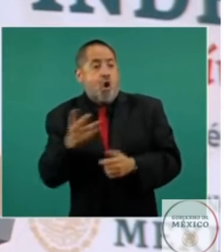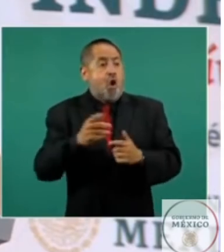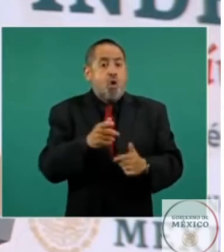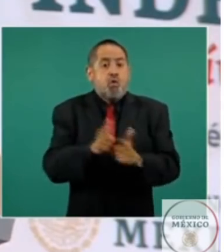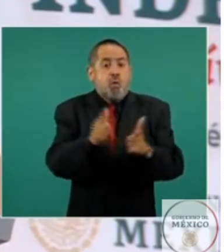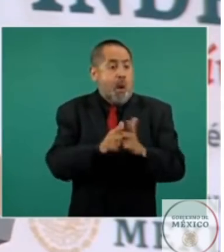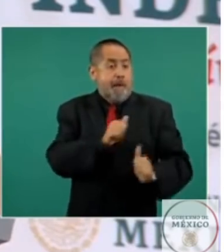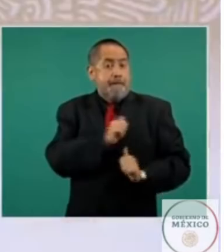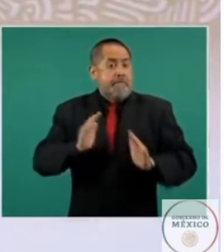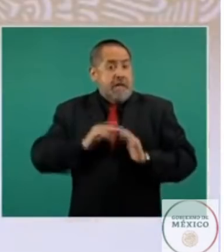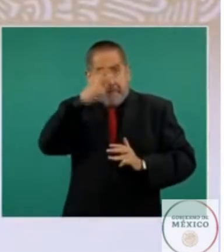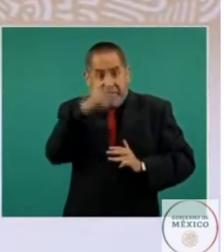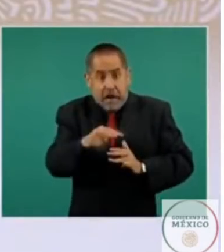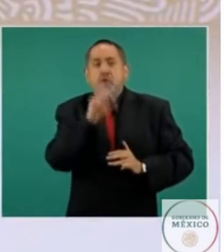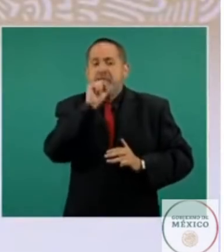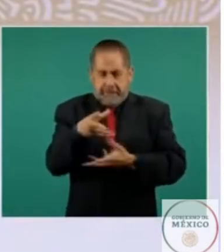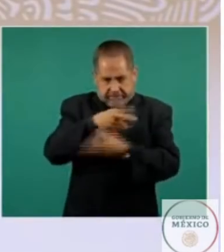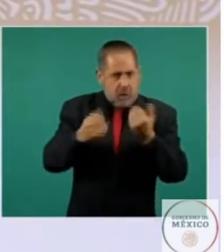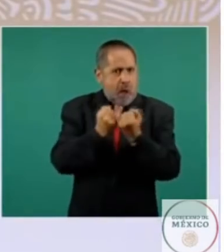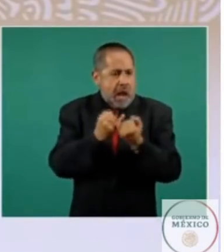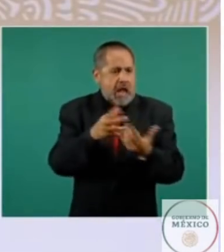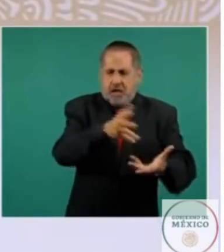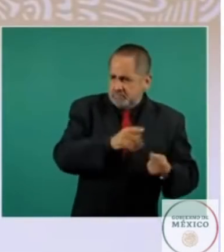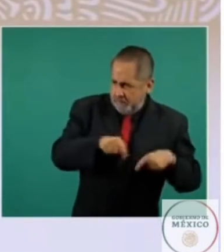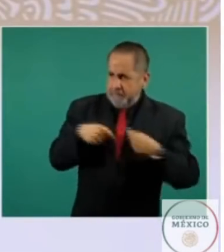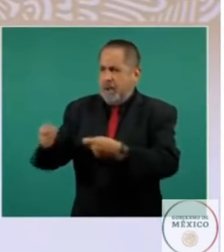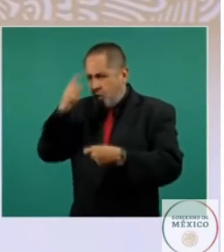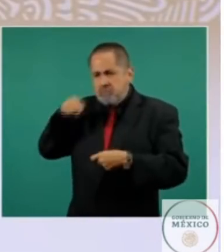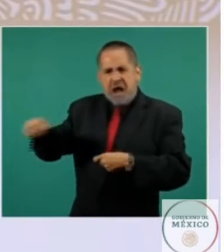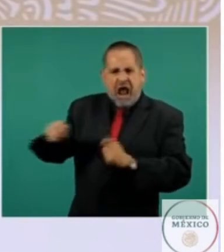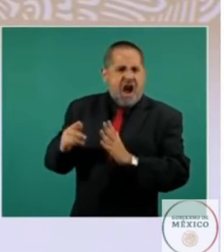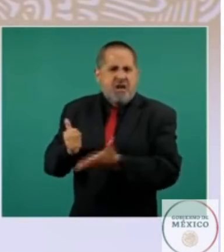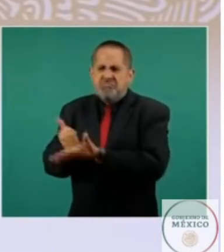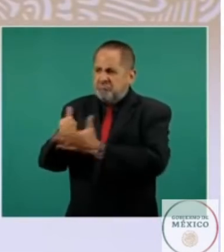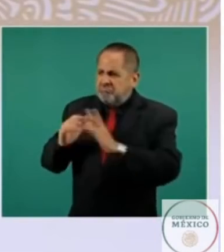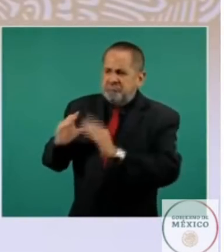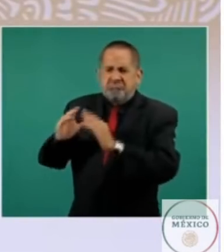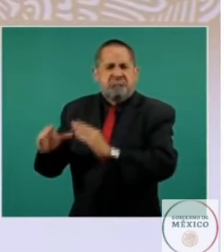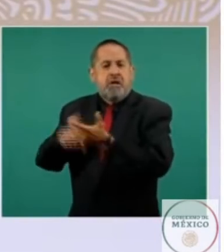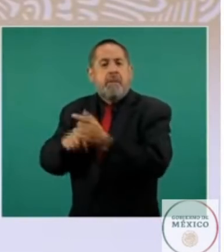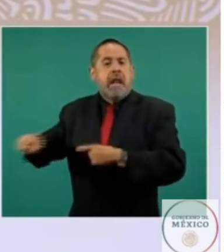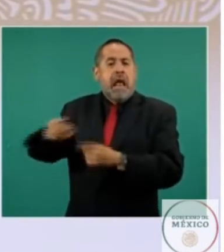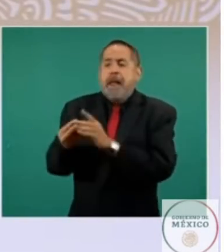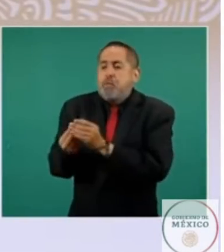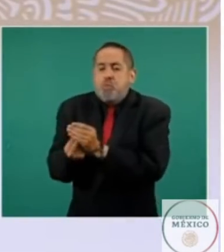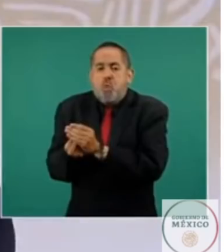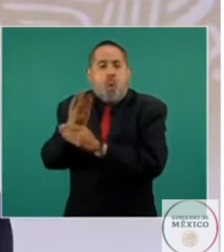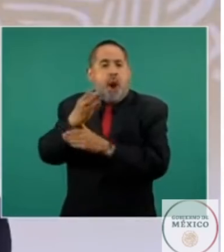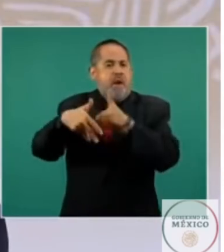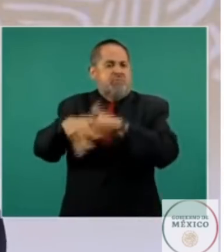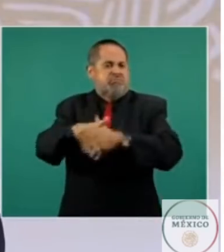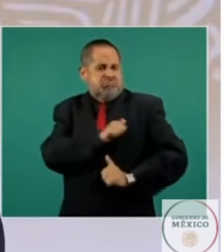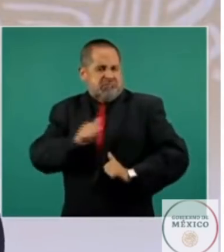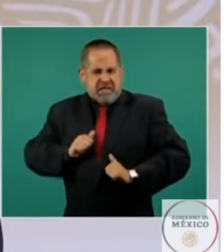mexicanos para contribuir a la formación y entrenamiento del naciente Ejército Libertador. Los mexicanos